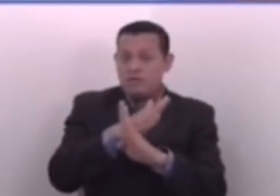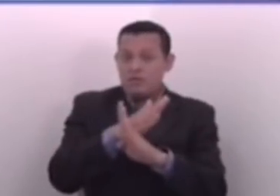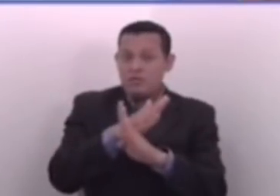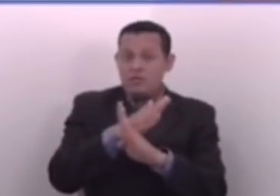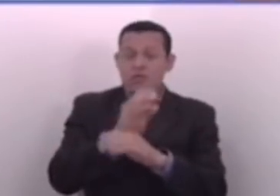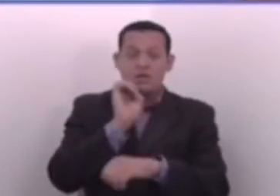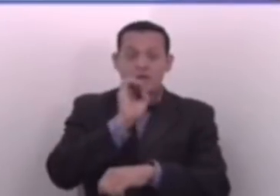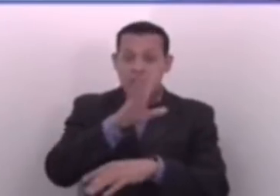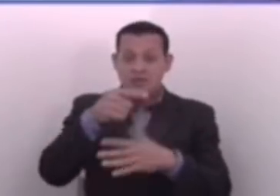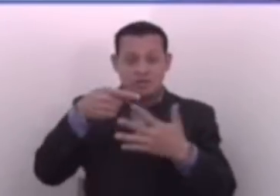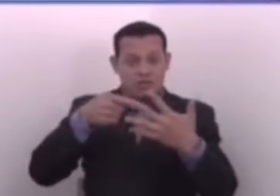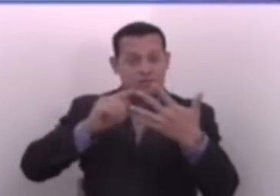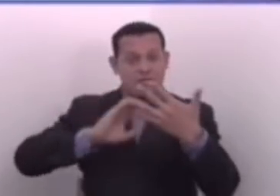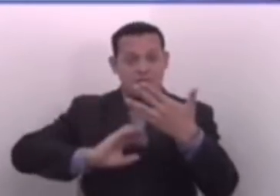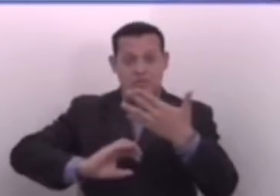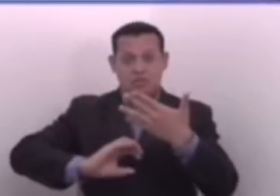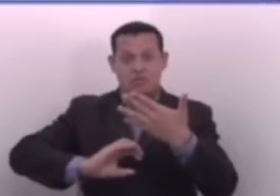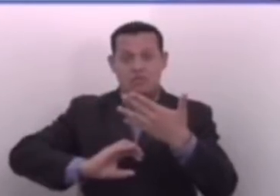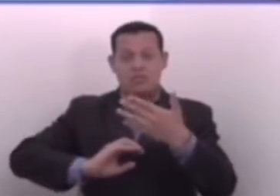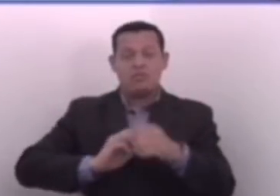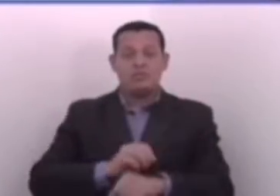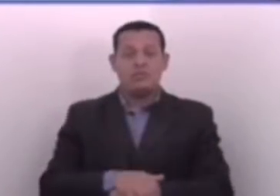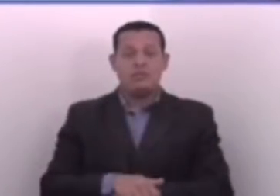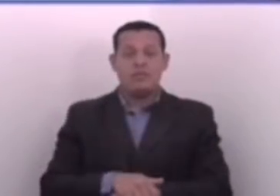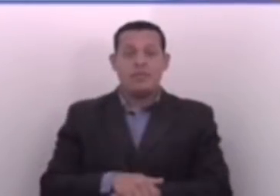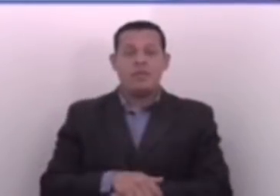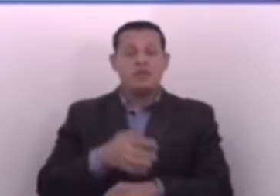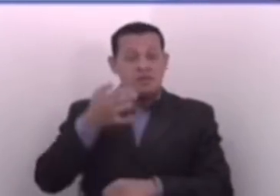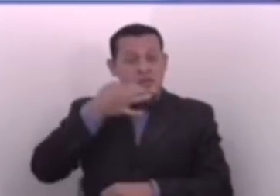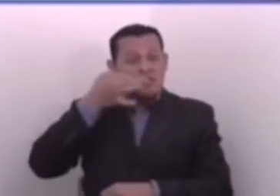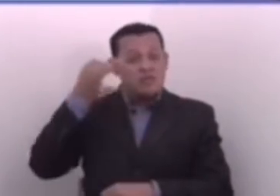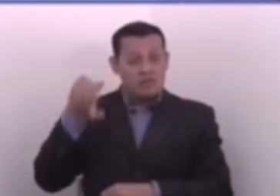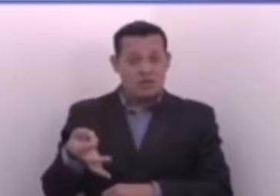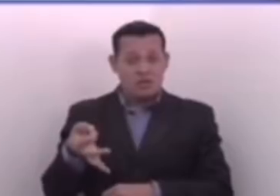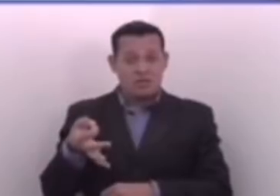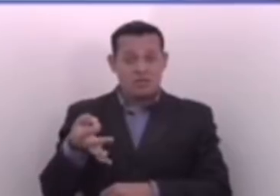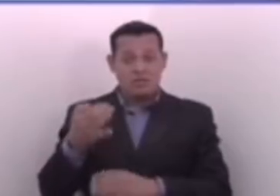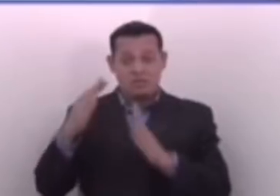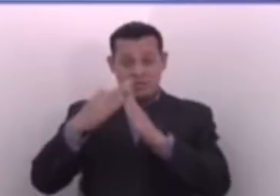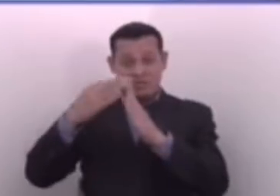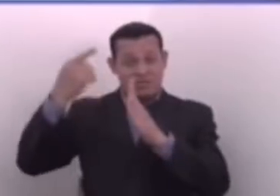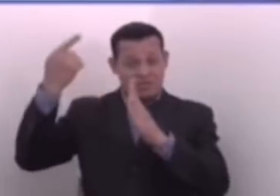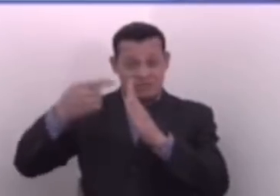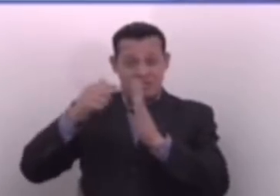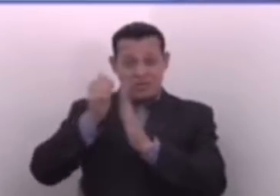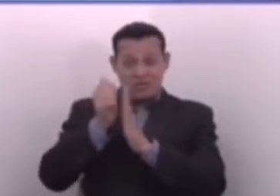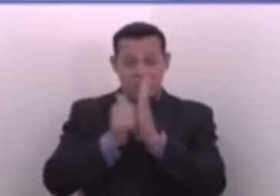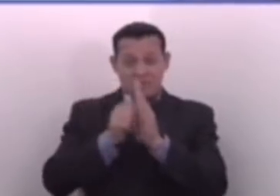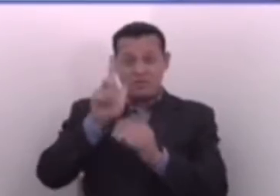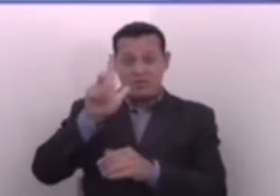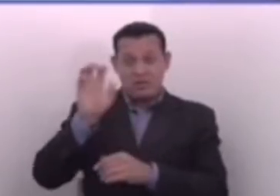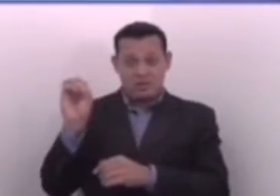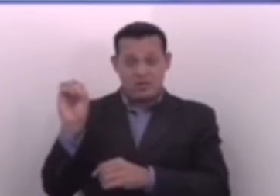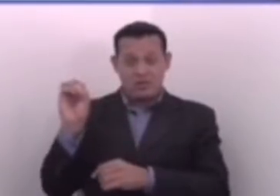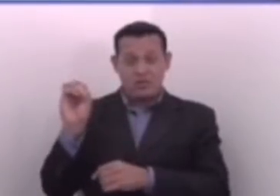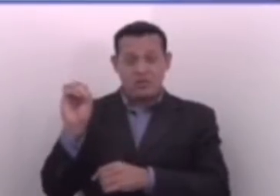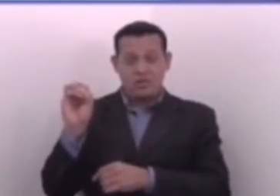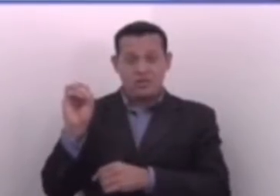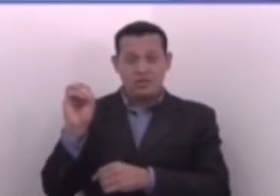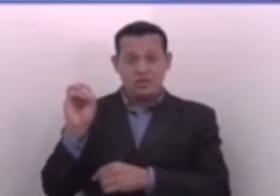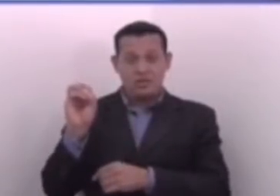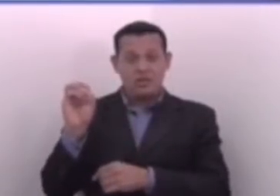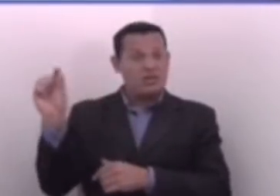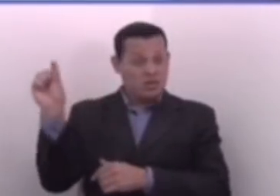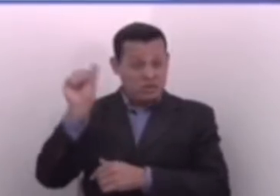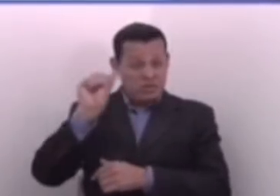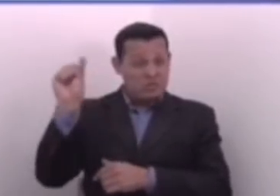lo que dice la Constitución de la República. Y si bien es cierto el estado de excepción en su artículo 30 se